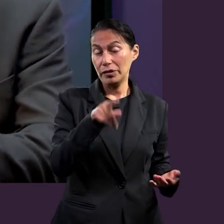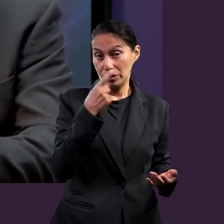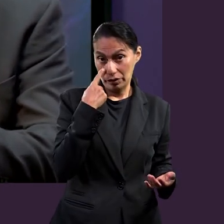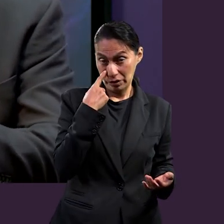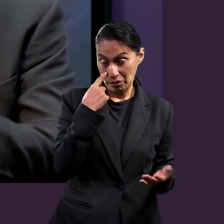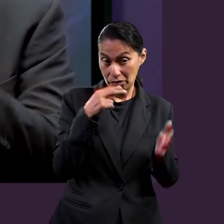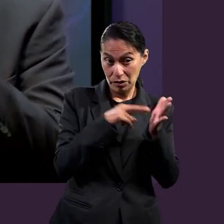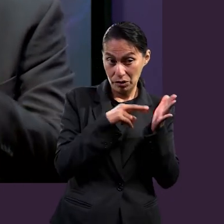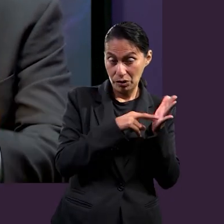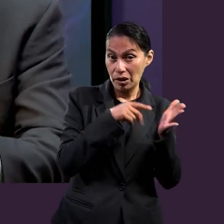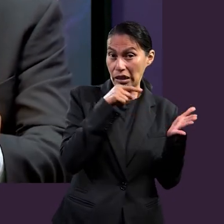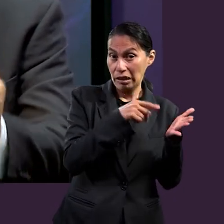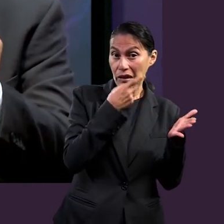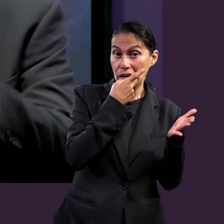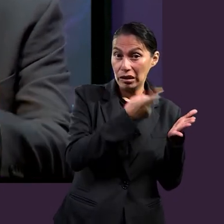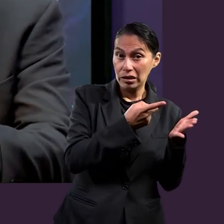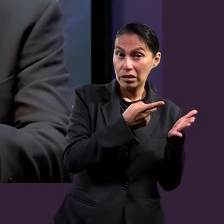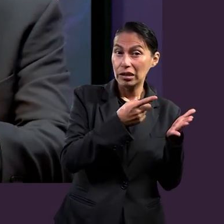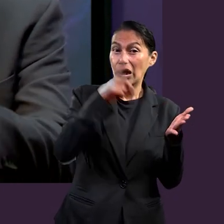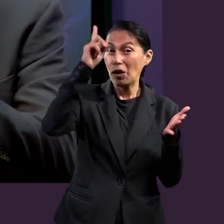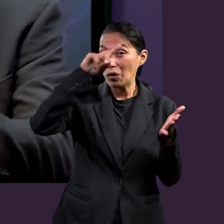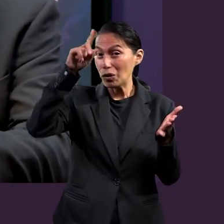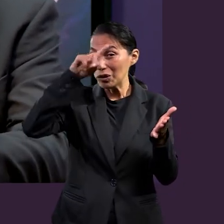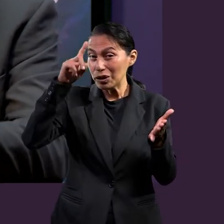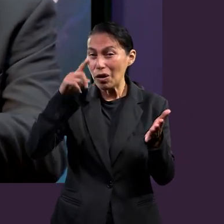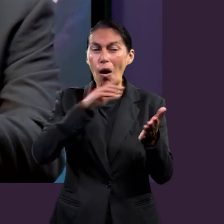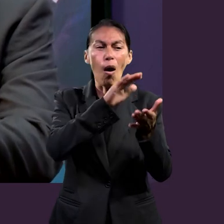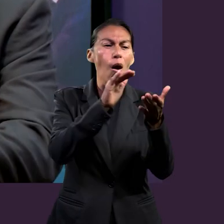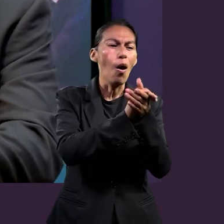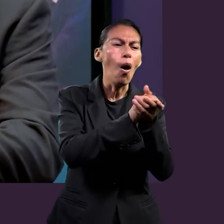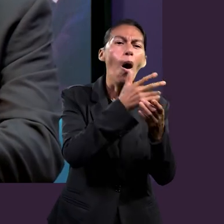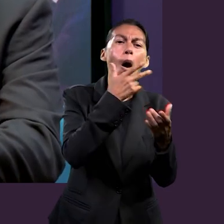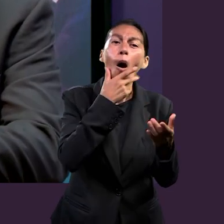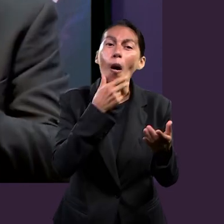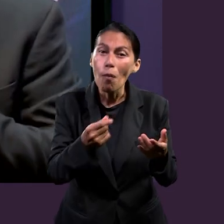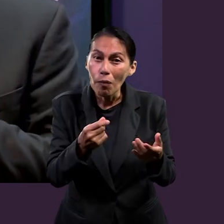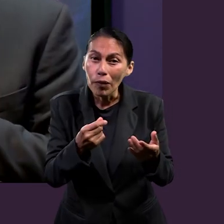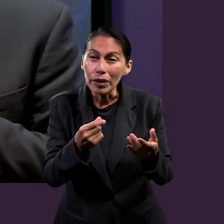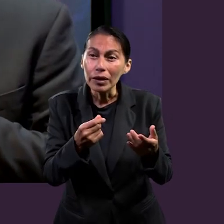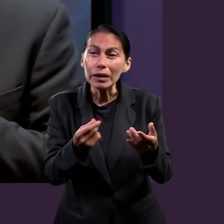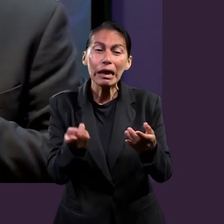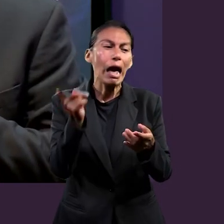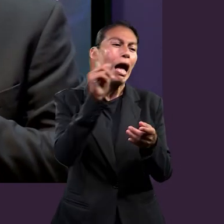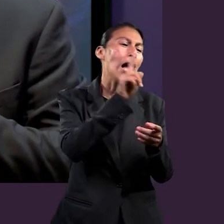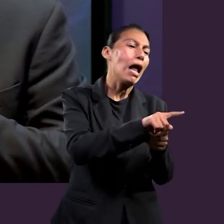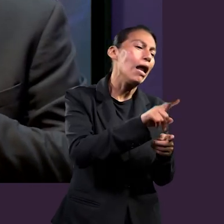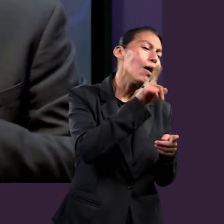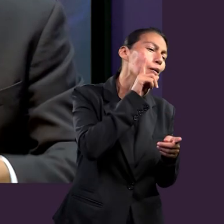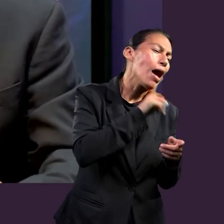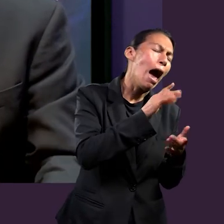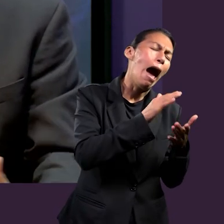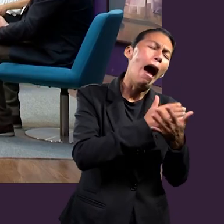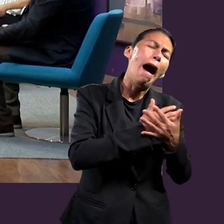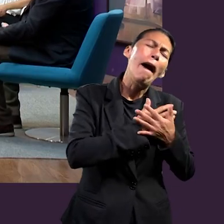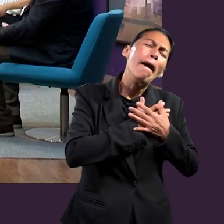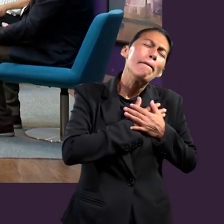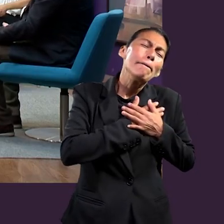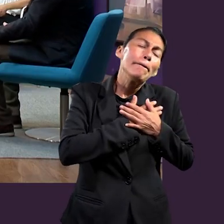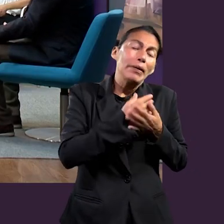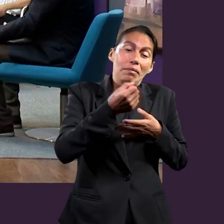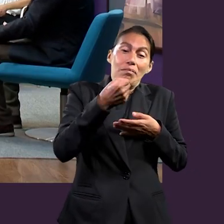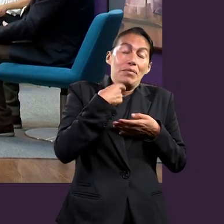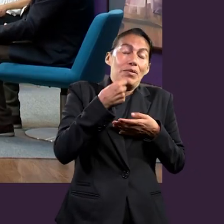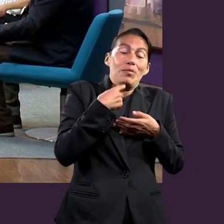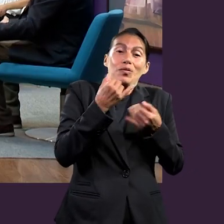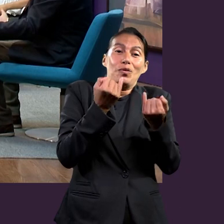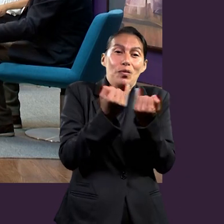dice el versículo específicamente, esposos, amen a sus esposas como si se amaran a sí mismos. ¿Qué significa?